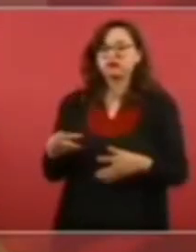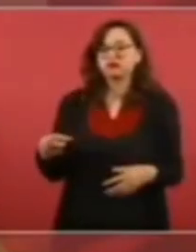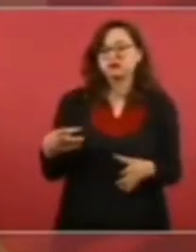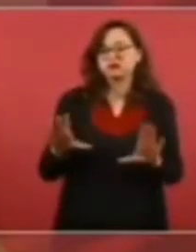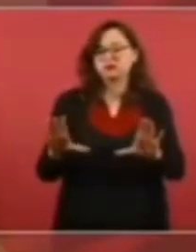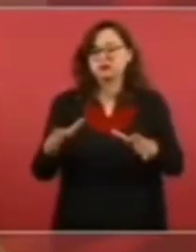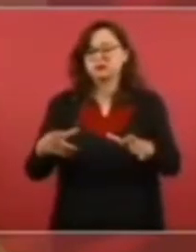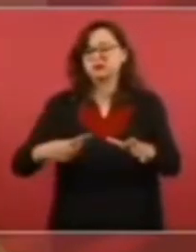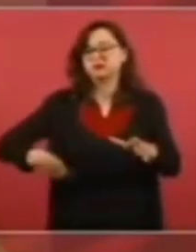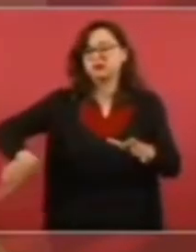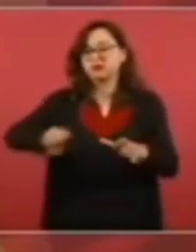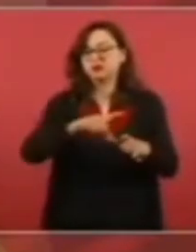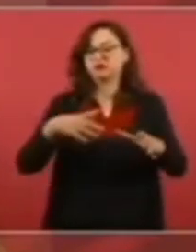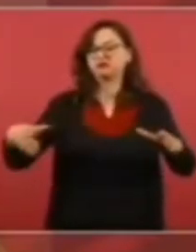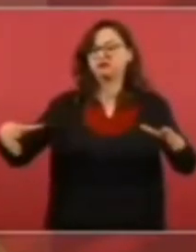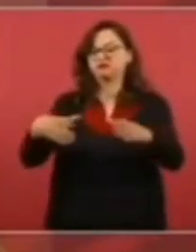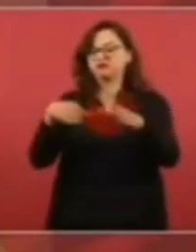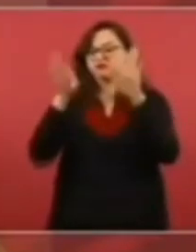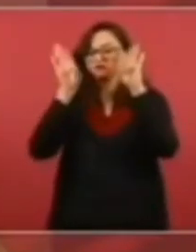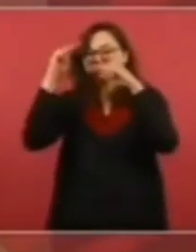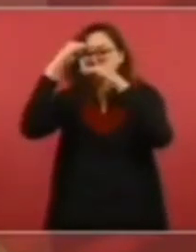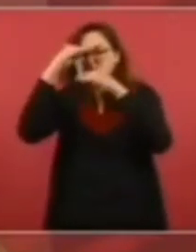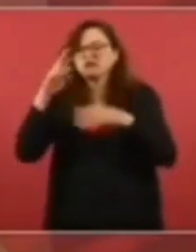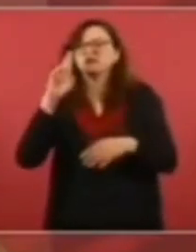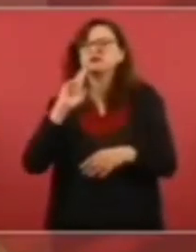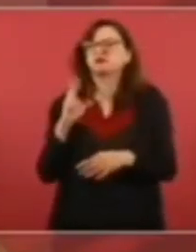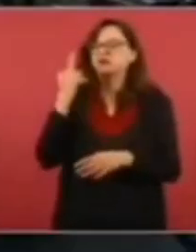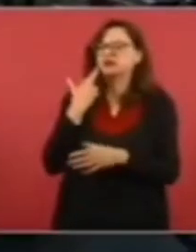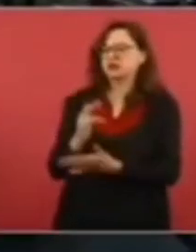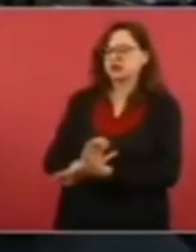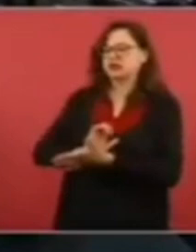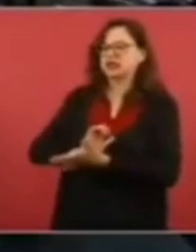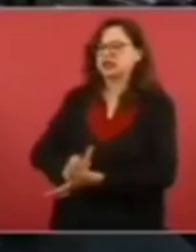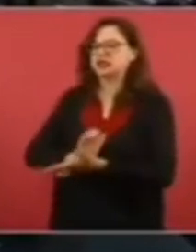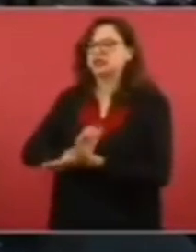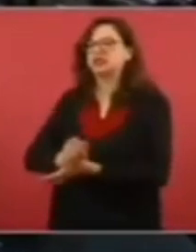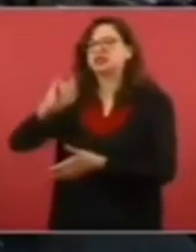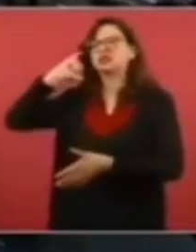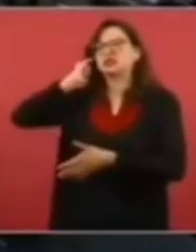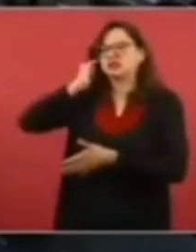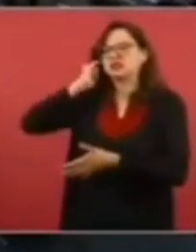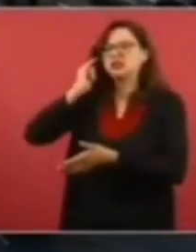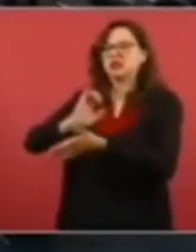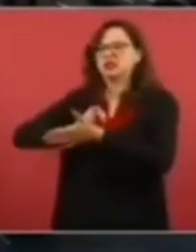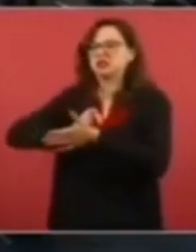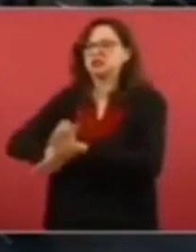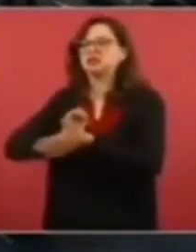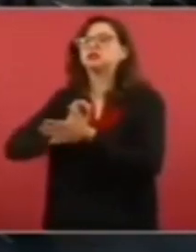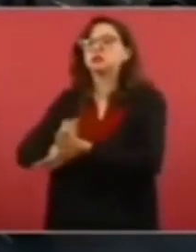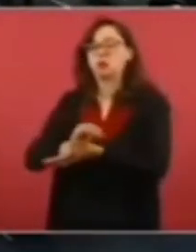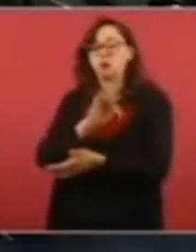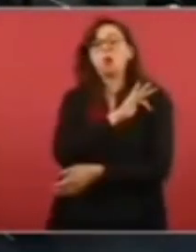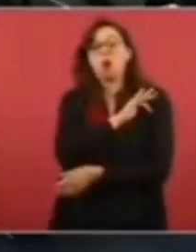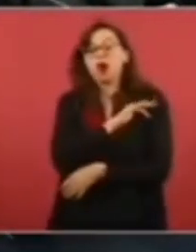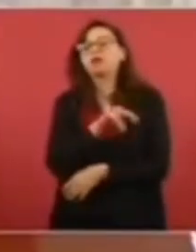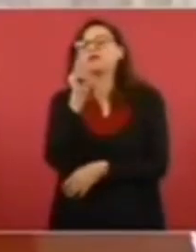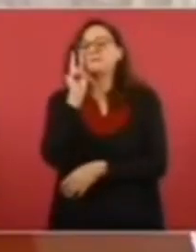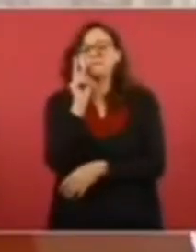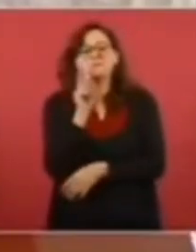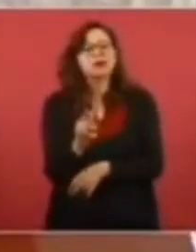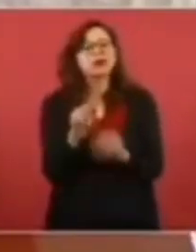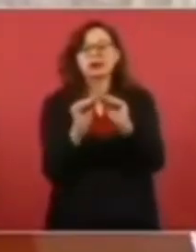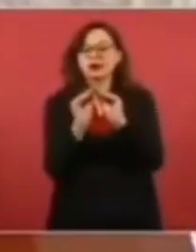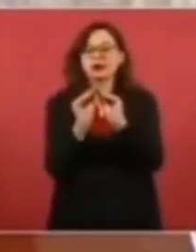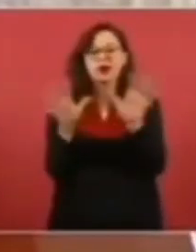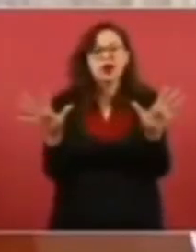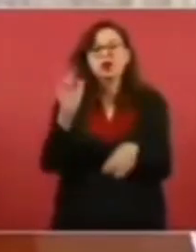conservadores y racistas, porque ahí están las imágenes de